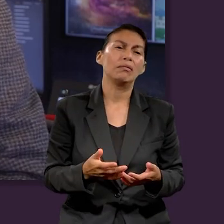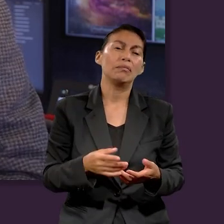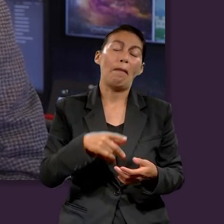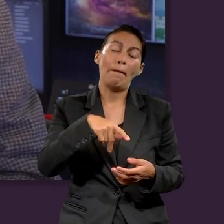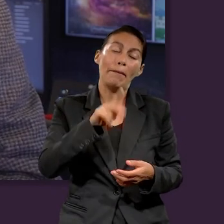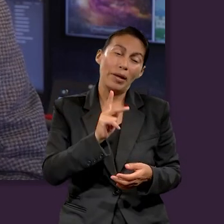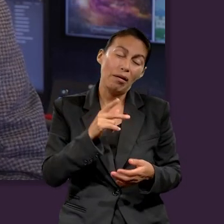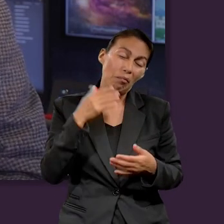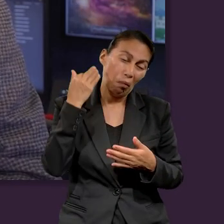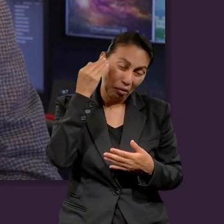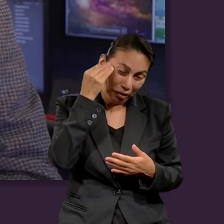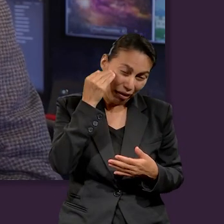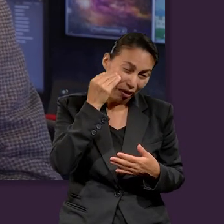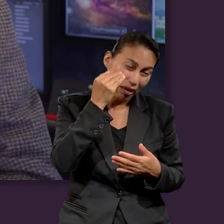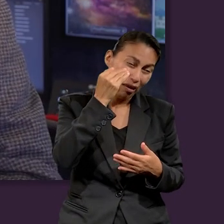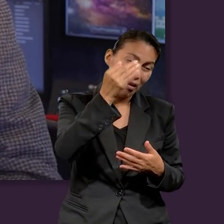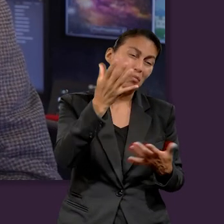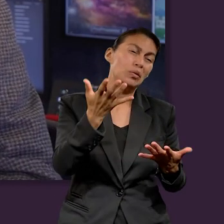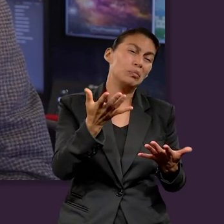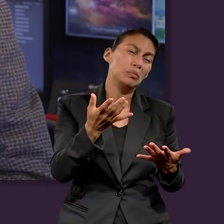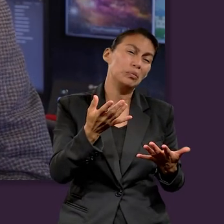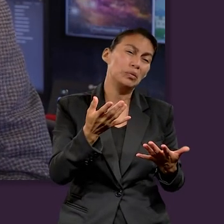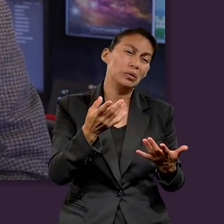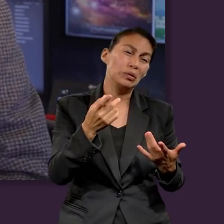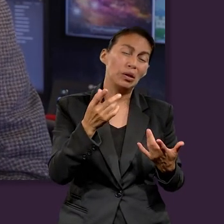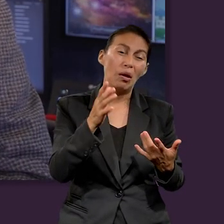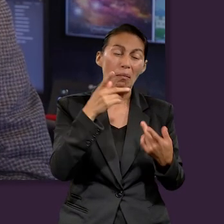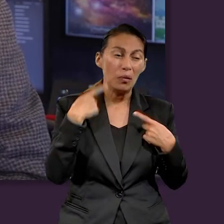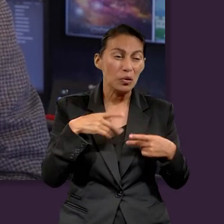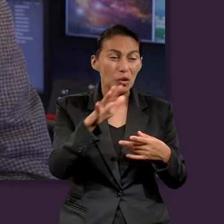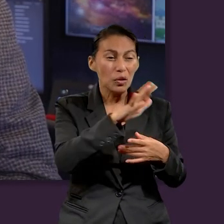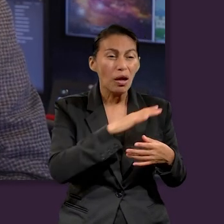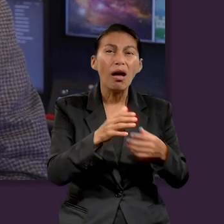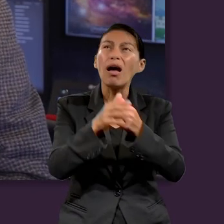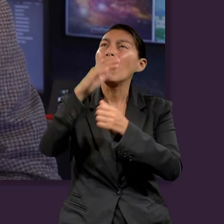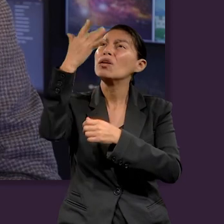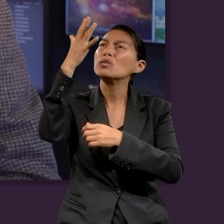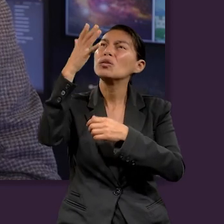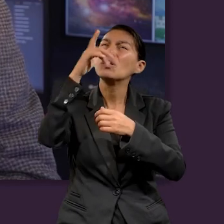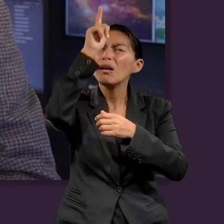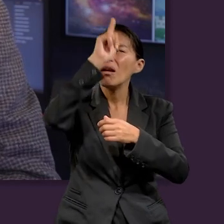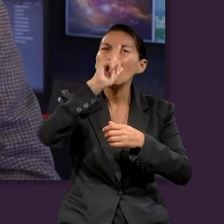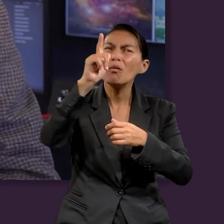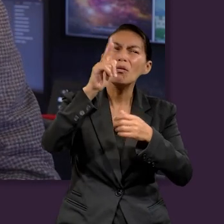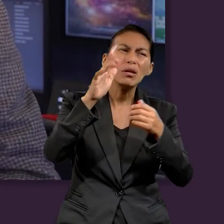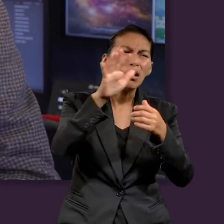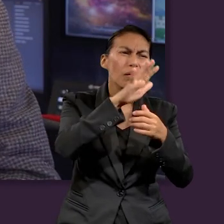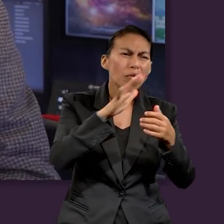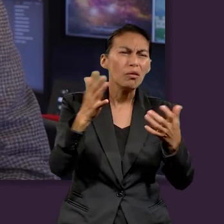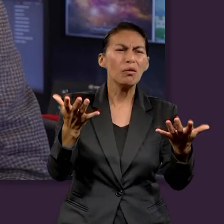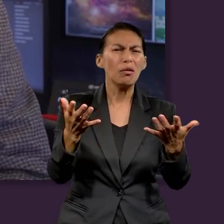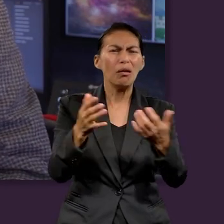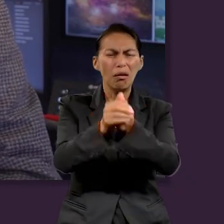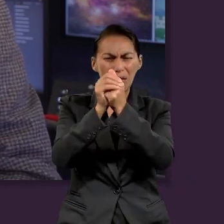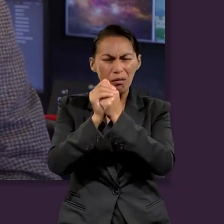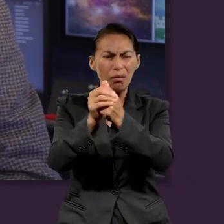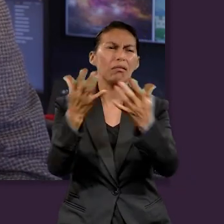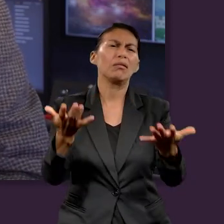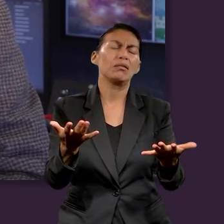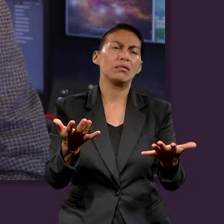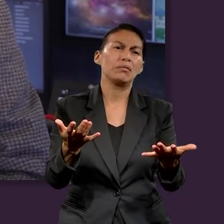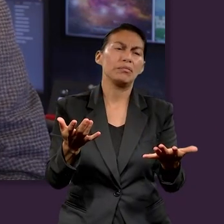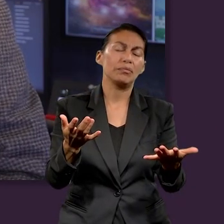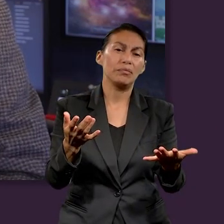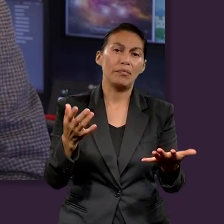socialmente hablando. Sin embargo, en el tiempo pasado, es lamentable que Israel adoró a la